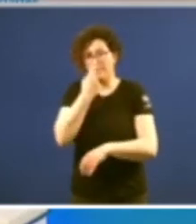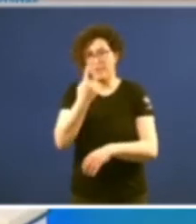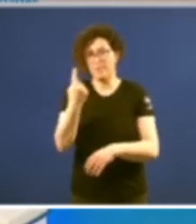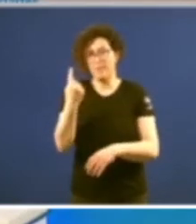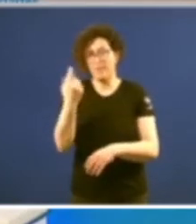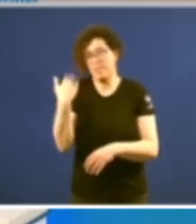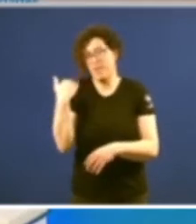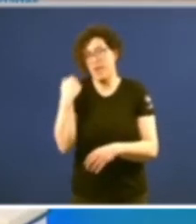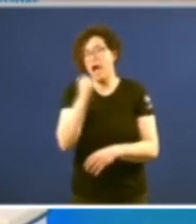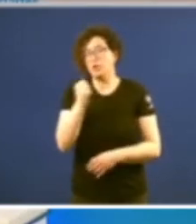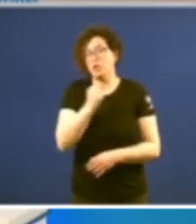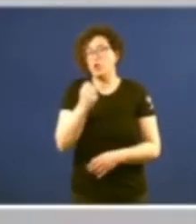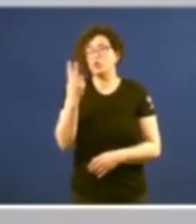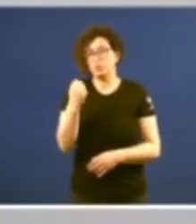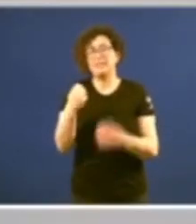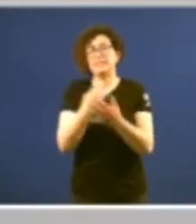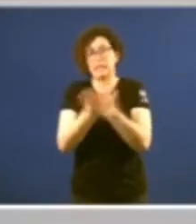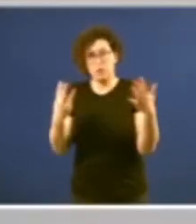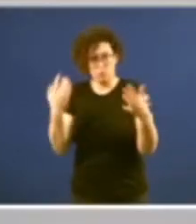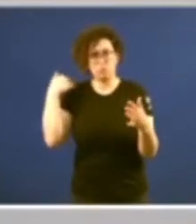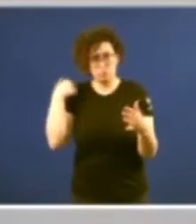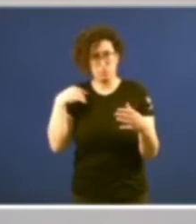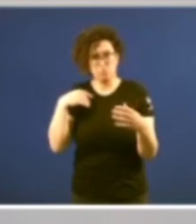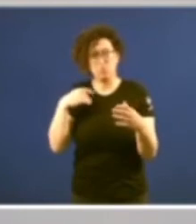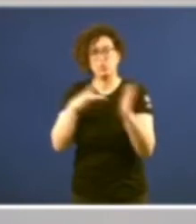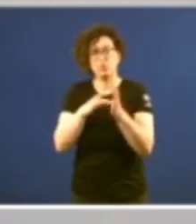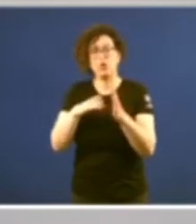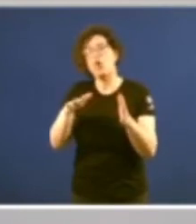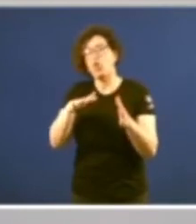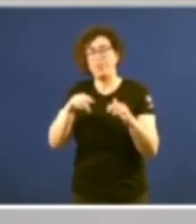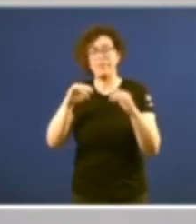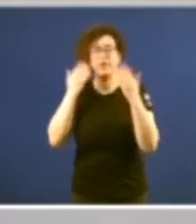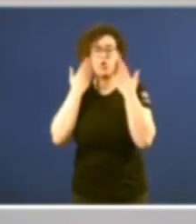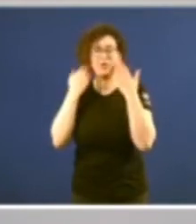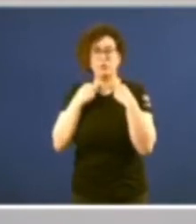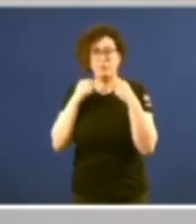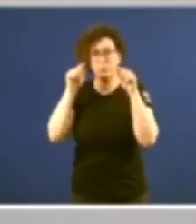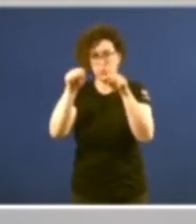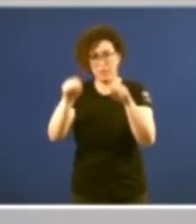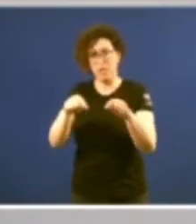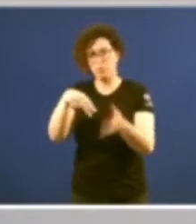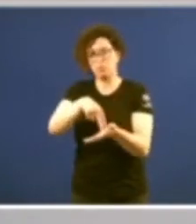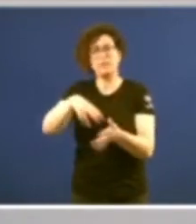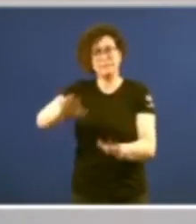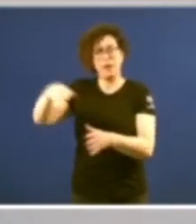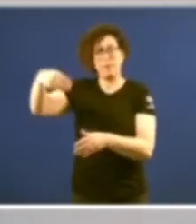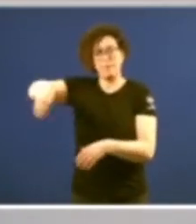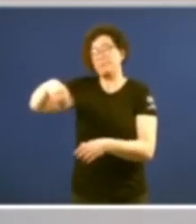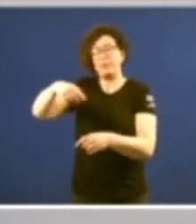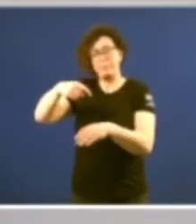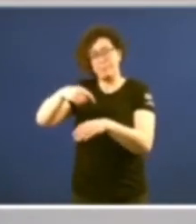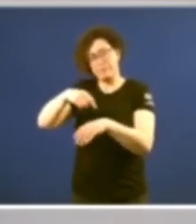2018, en a sede do Congreso dos Diputados, con presencia de Su Majestad el Rey